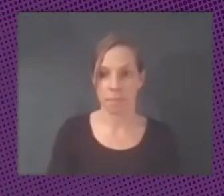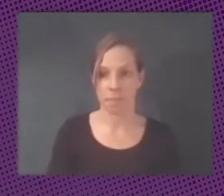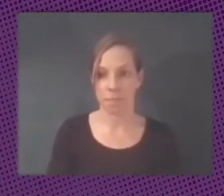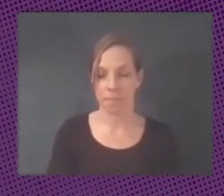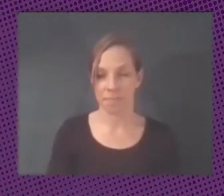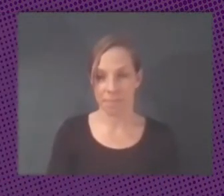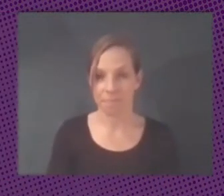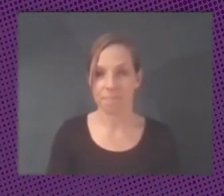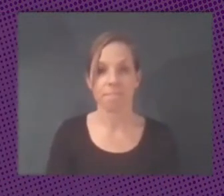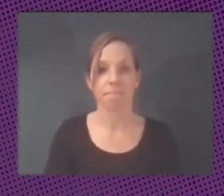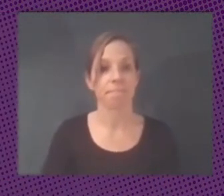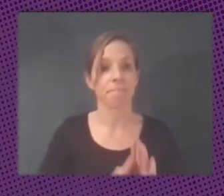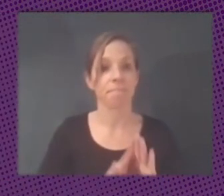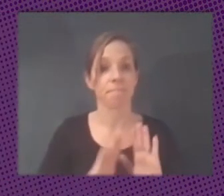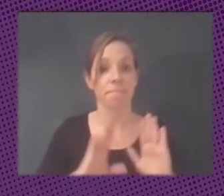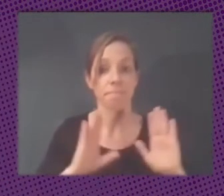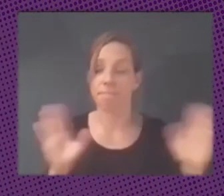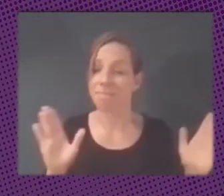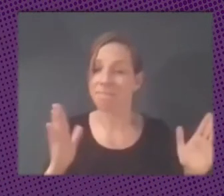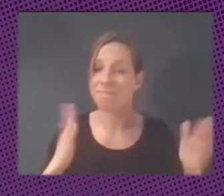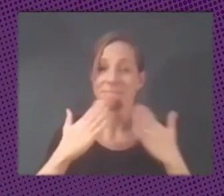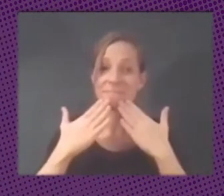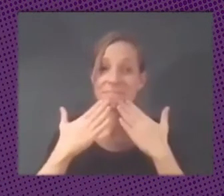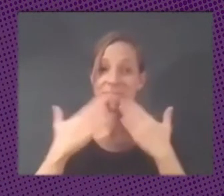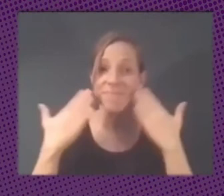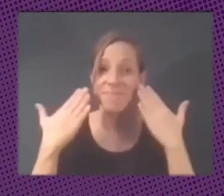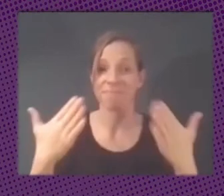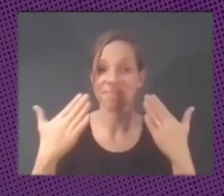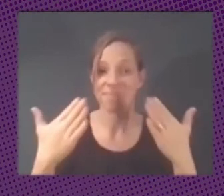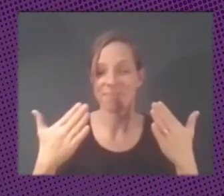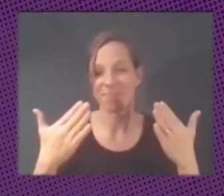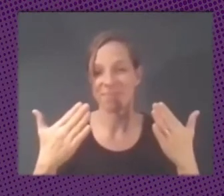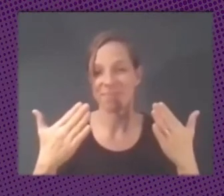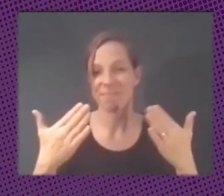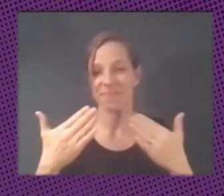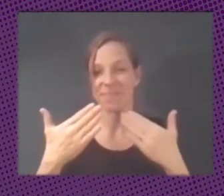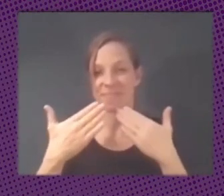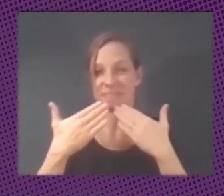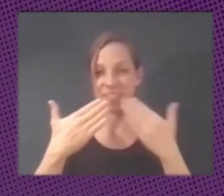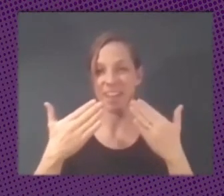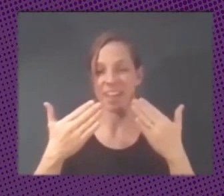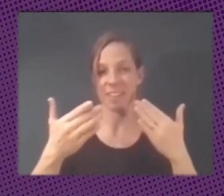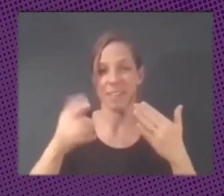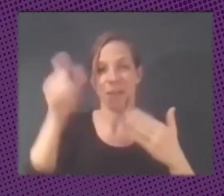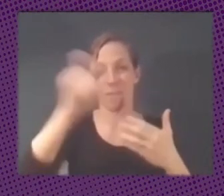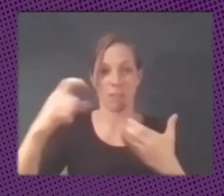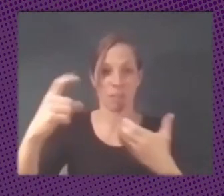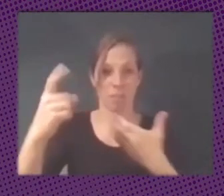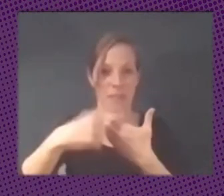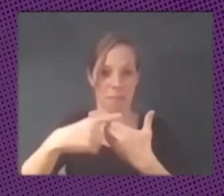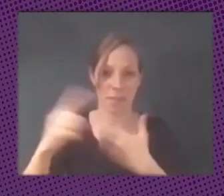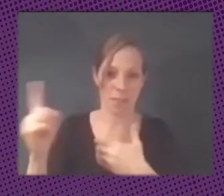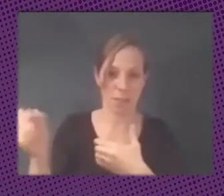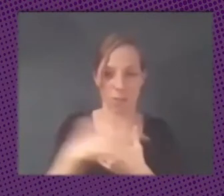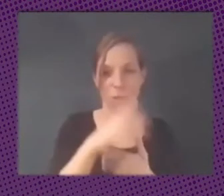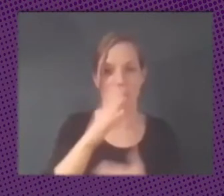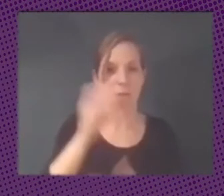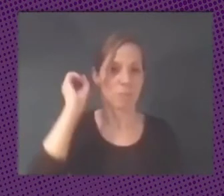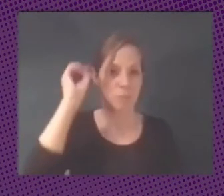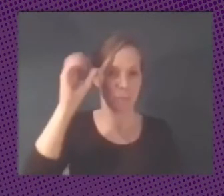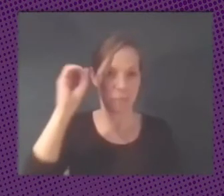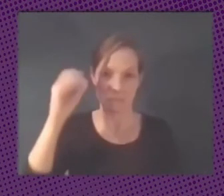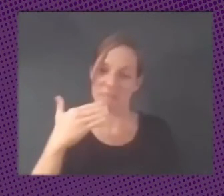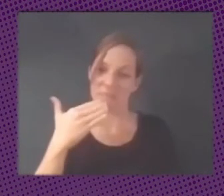bueno pues muchas gracias os doy las gracias a todas las participantes por vuestras intervenciones